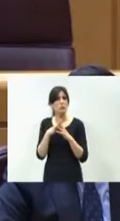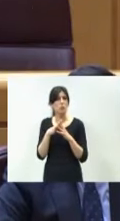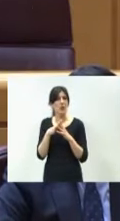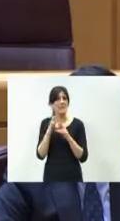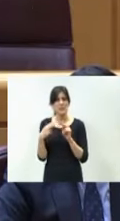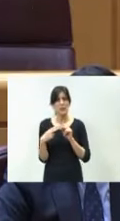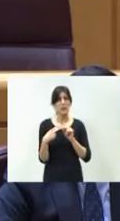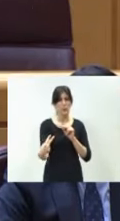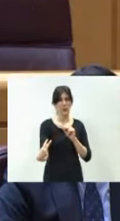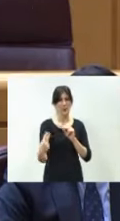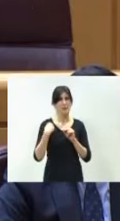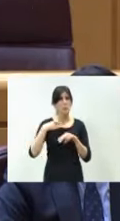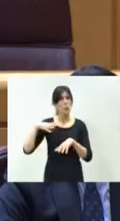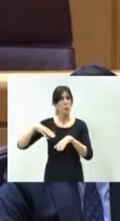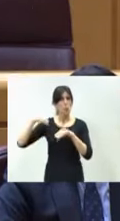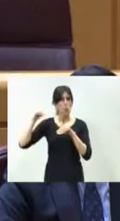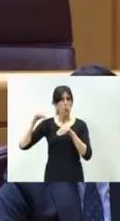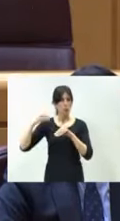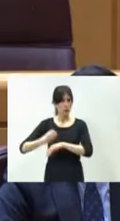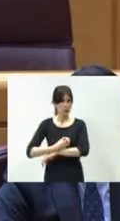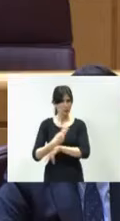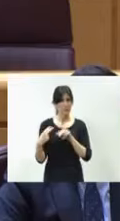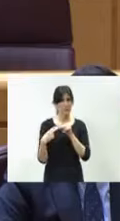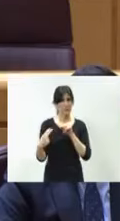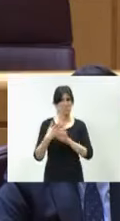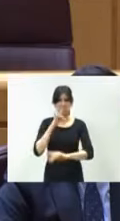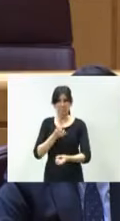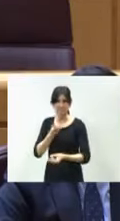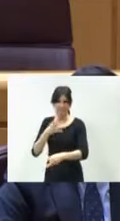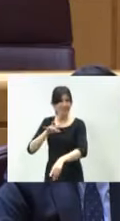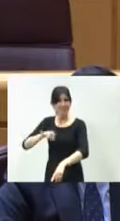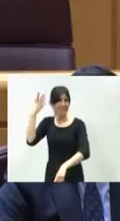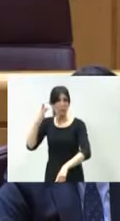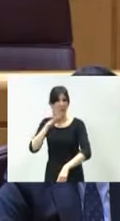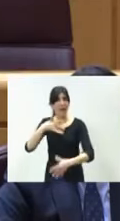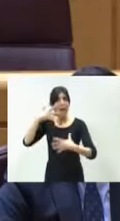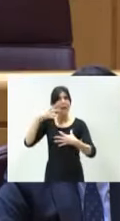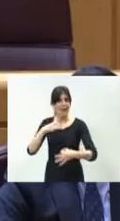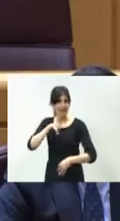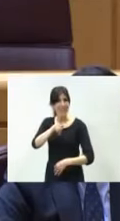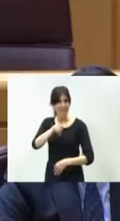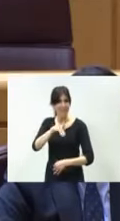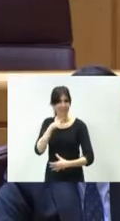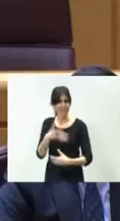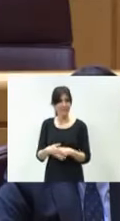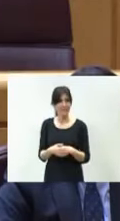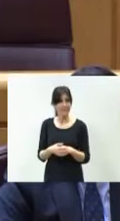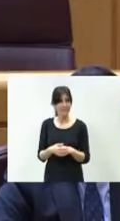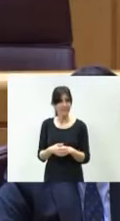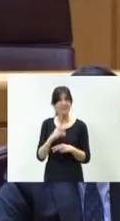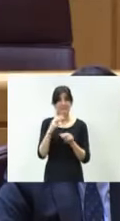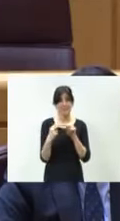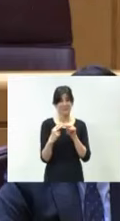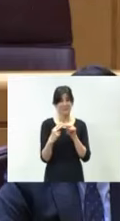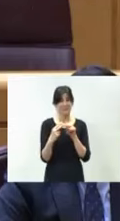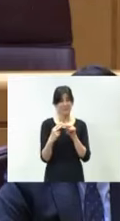en la provincia de Burgos. Y esto no es una afirmación gratuita, esto se corresponde tristemente con la realidad. Mire, esa autovía que